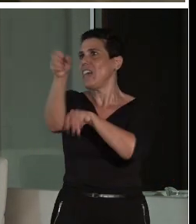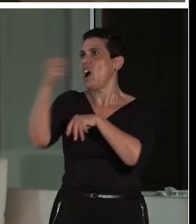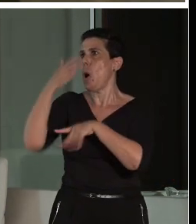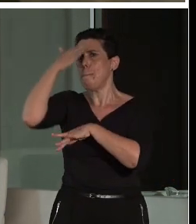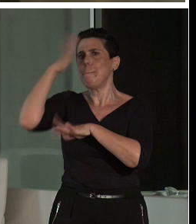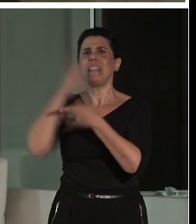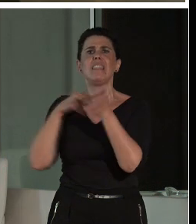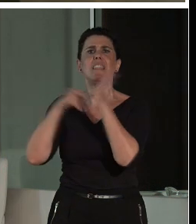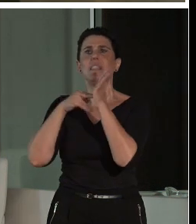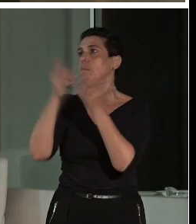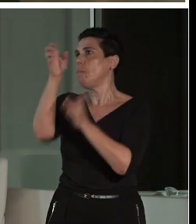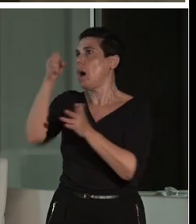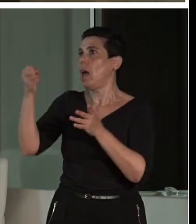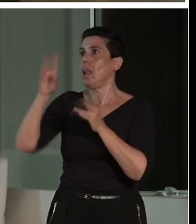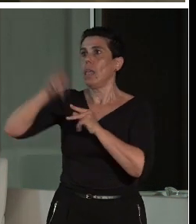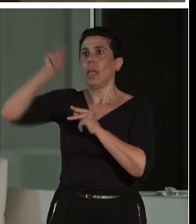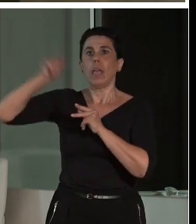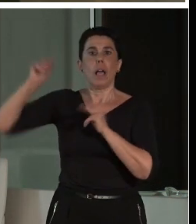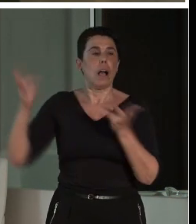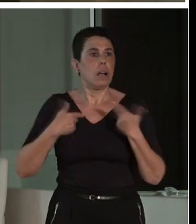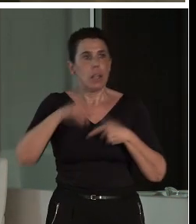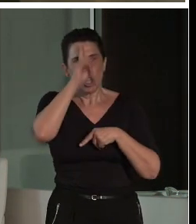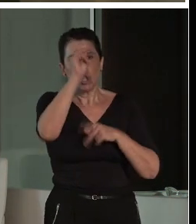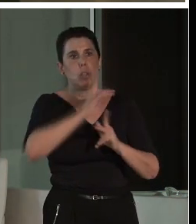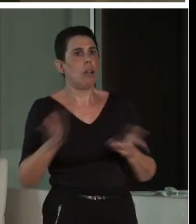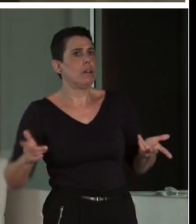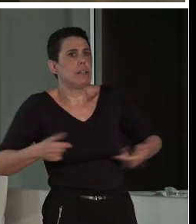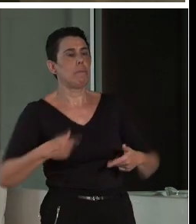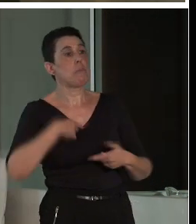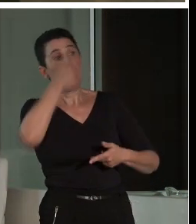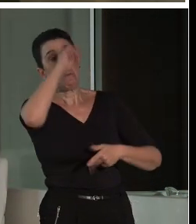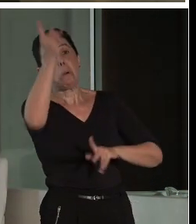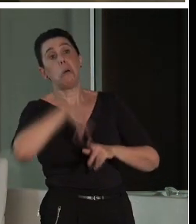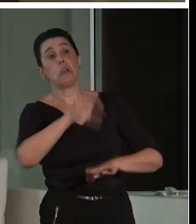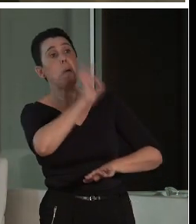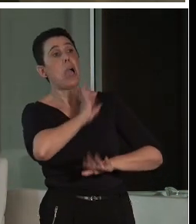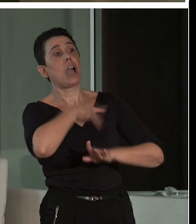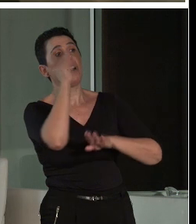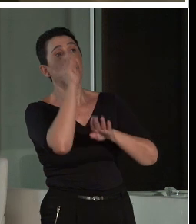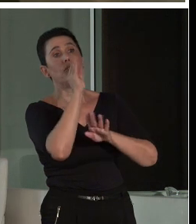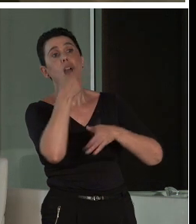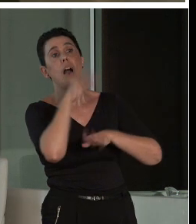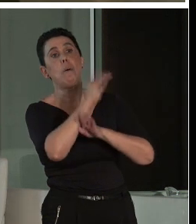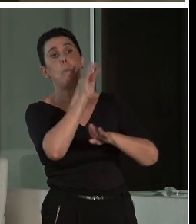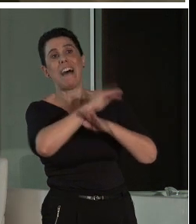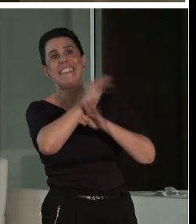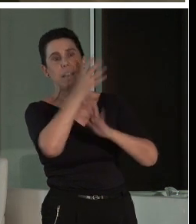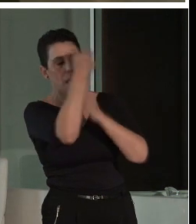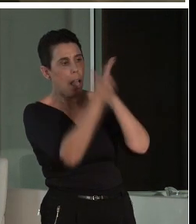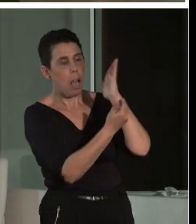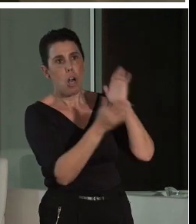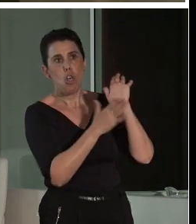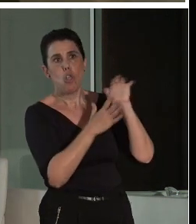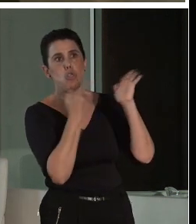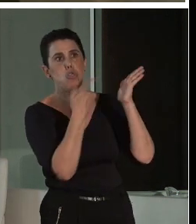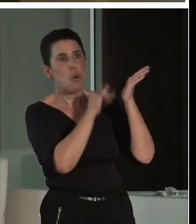como que solo lo sabe el jefe de mantenimiento? ¿Dónde está ese documento que facilita la